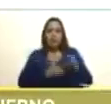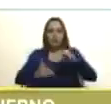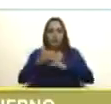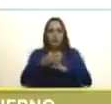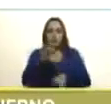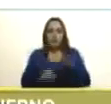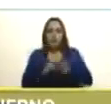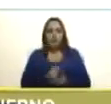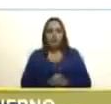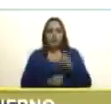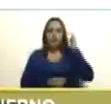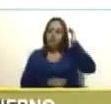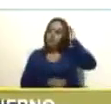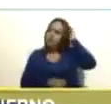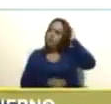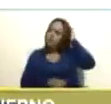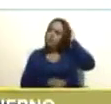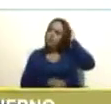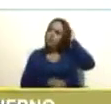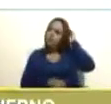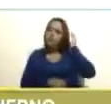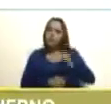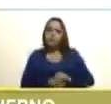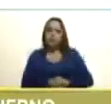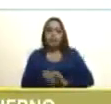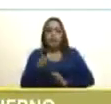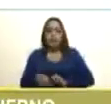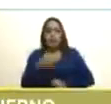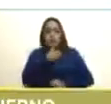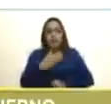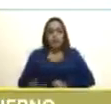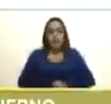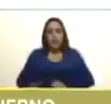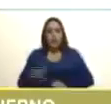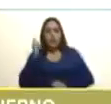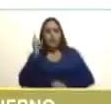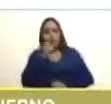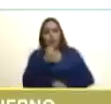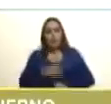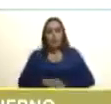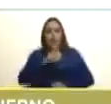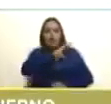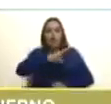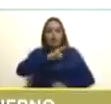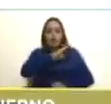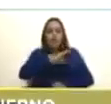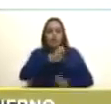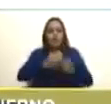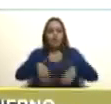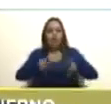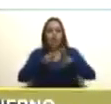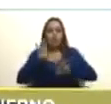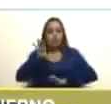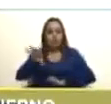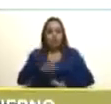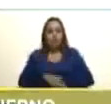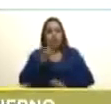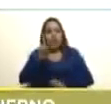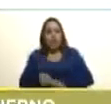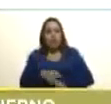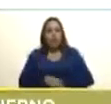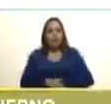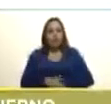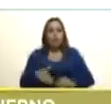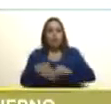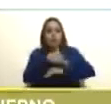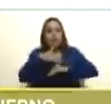justicia el presidente o presidenta del consejo moral republicano y los ministros o ministras de